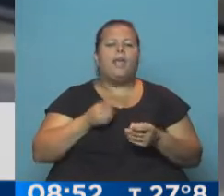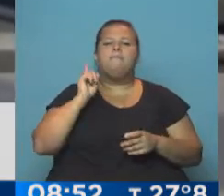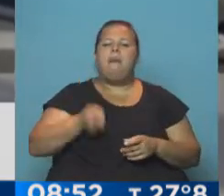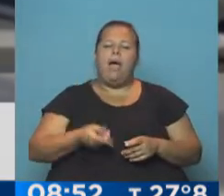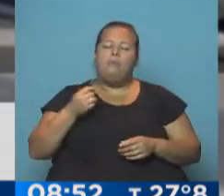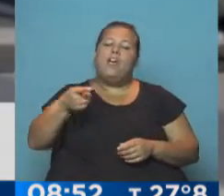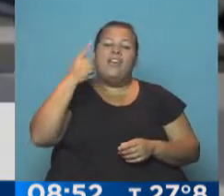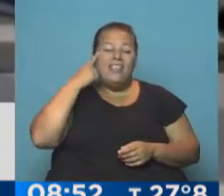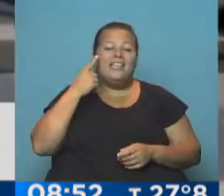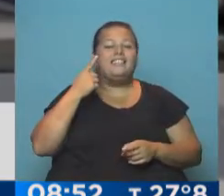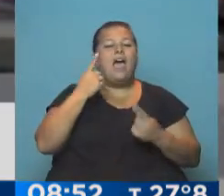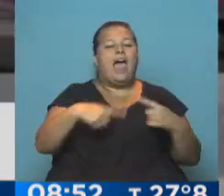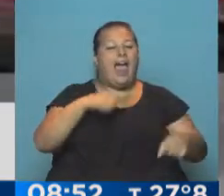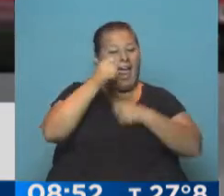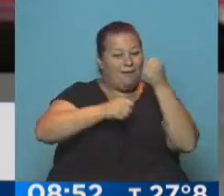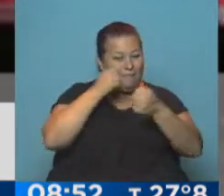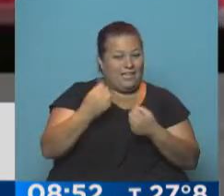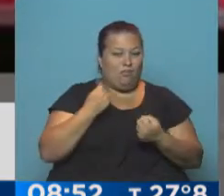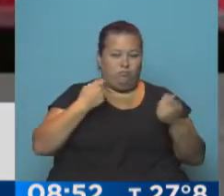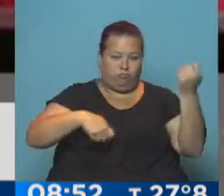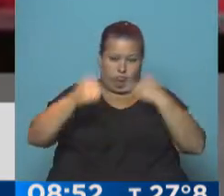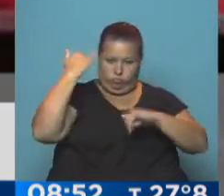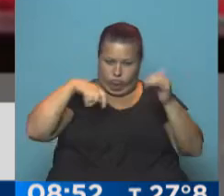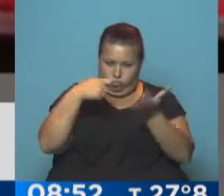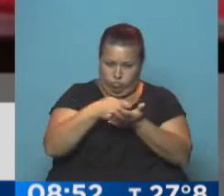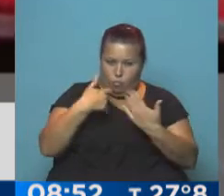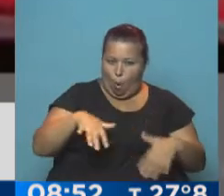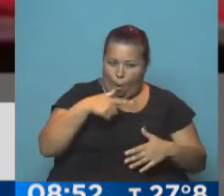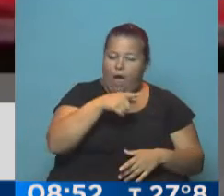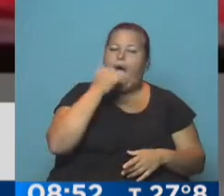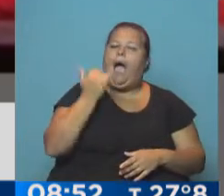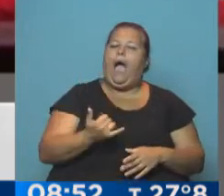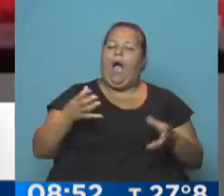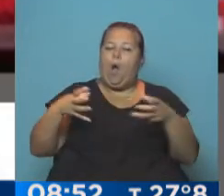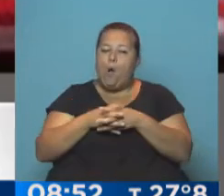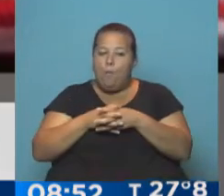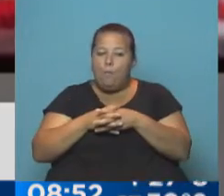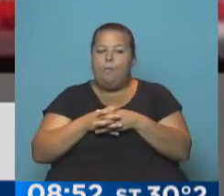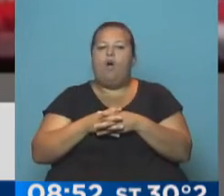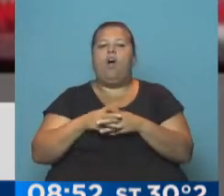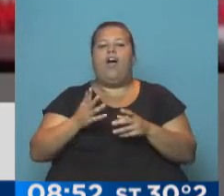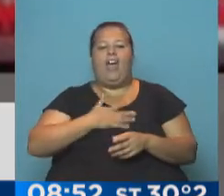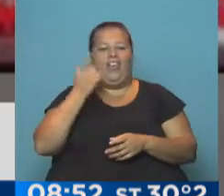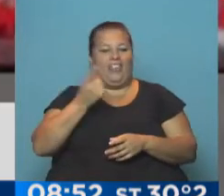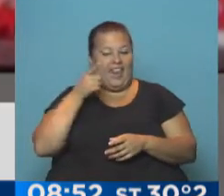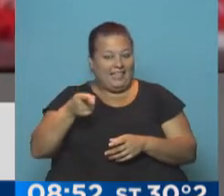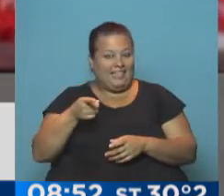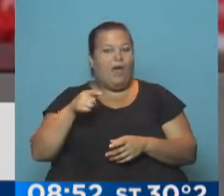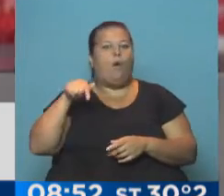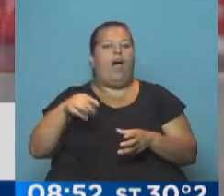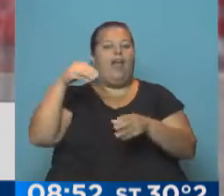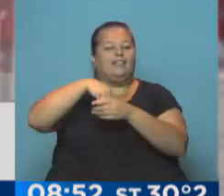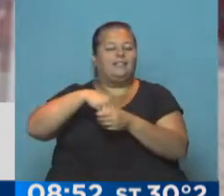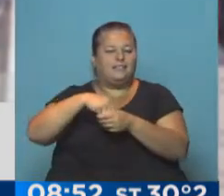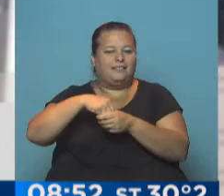Bueno, porque considera que muchas de estas empresas con fuertes inversiones tienen en sus órganos de conducción a los directivos que están formando